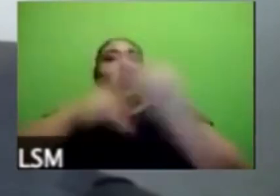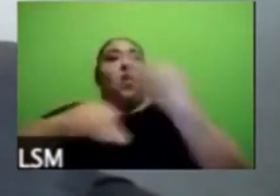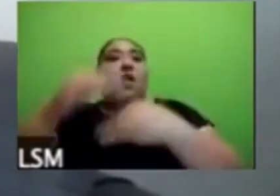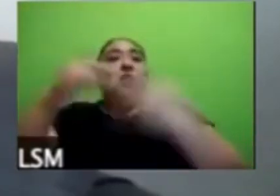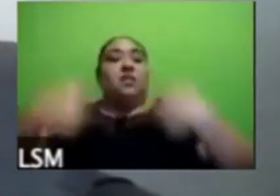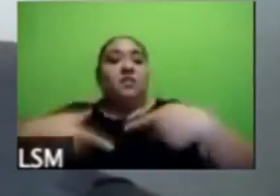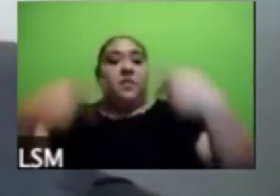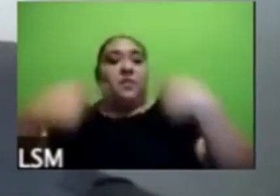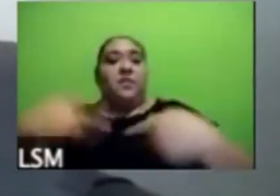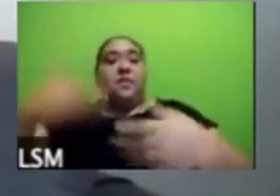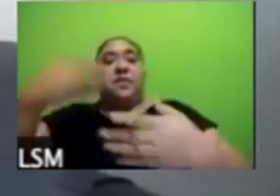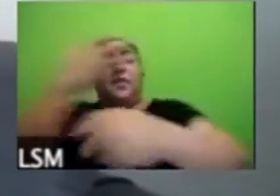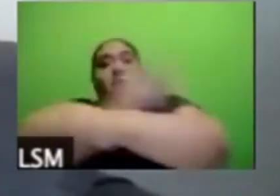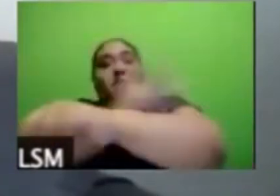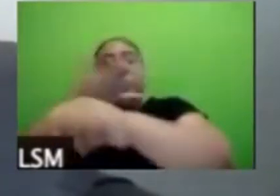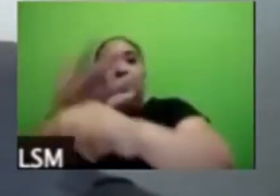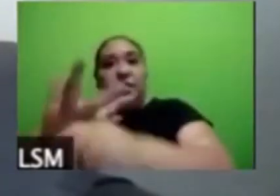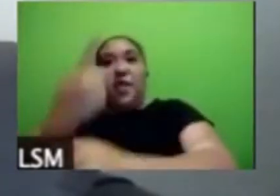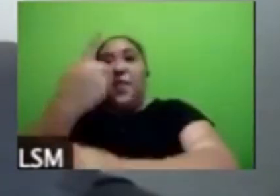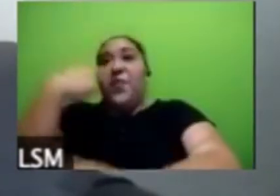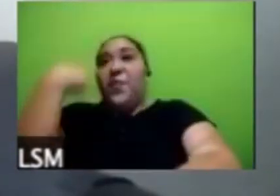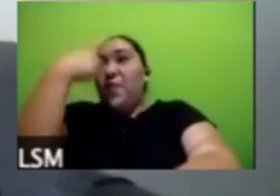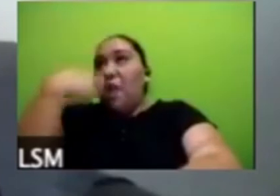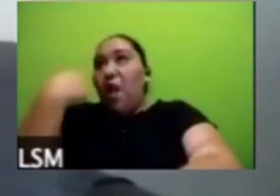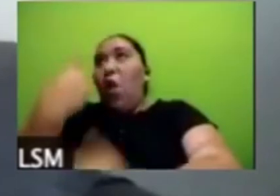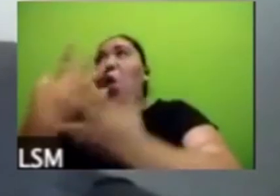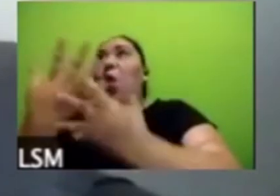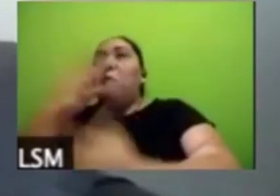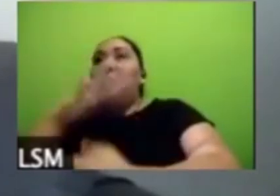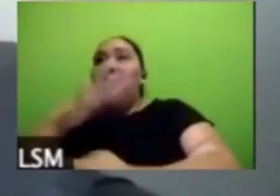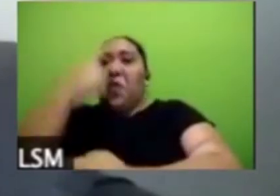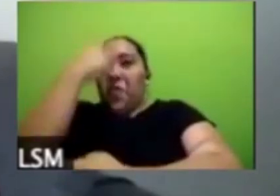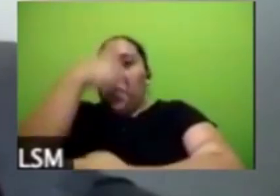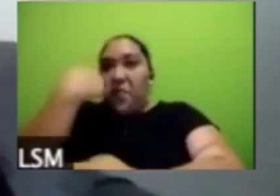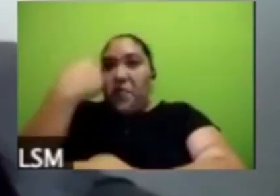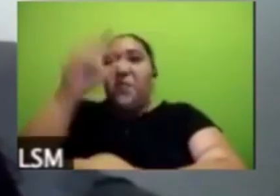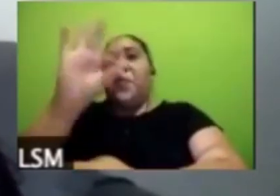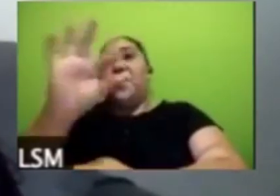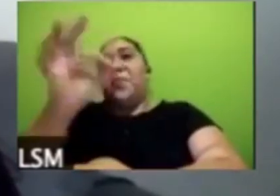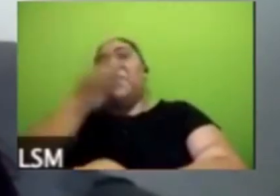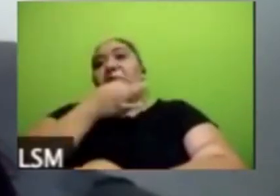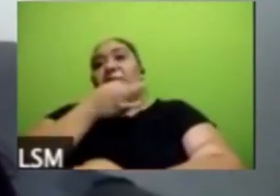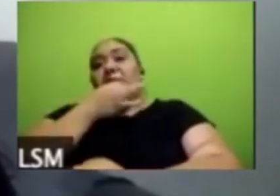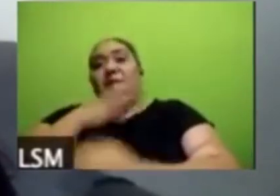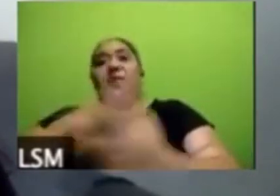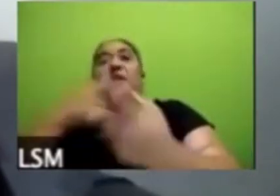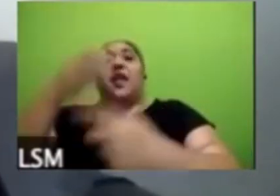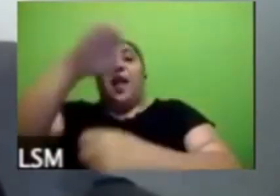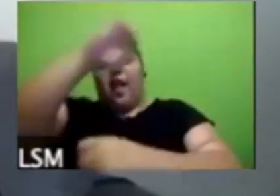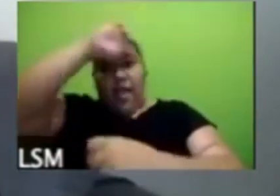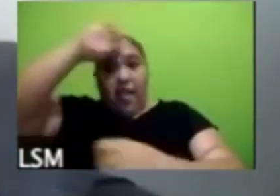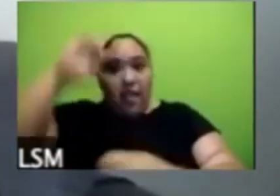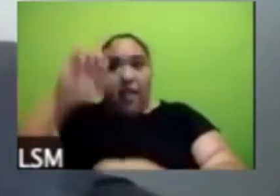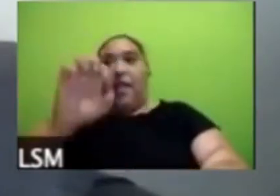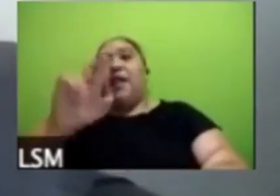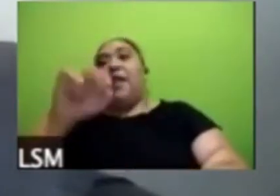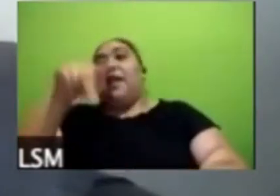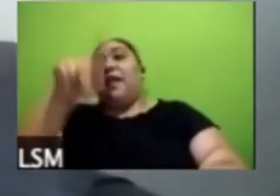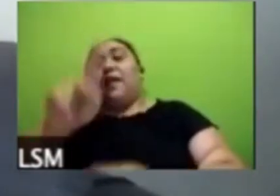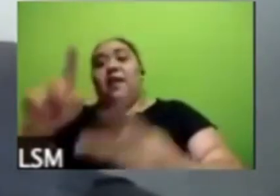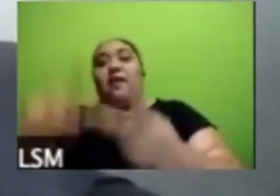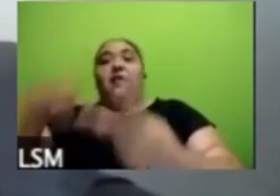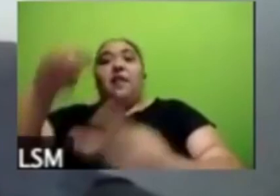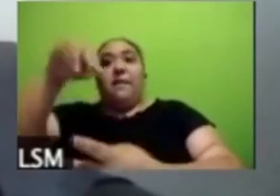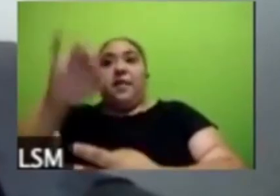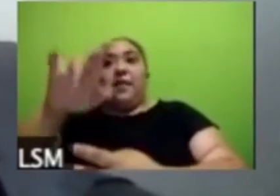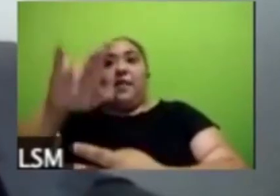hora y media casi hora hora cuarenta por supuesto a Eric y a Miriam quienes fueron nuestros intérpretes de lengua de señas mexicanas